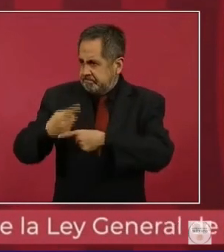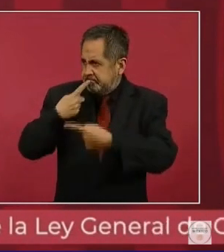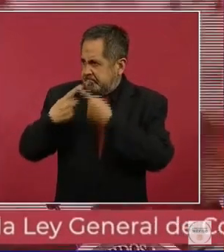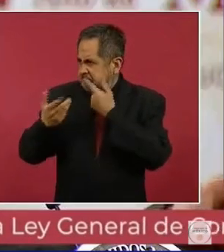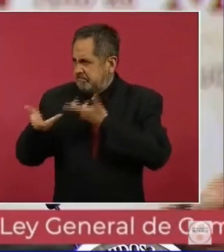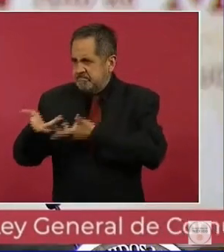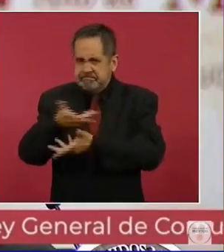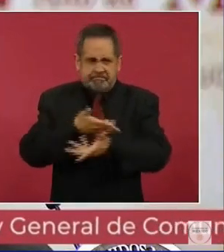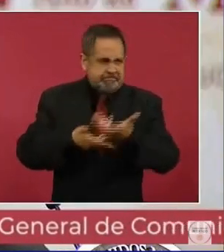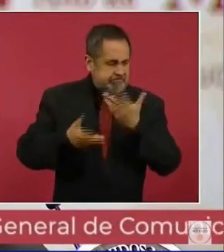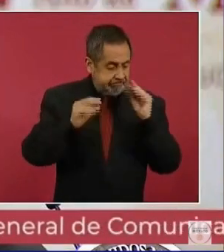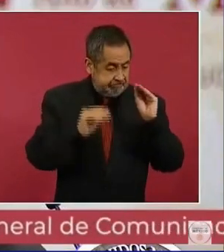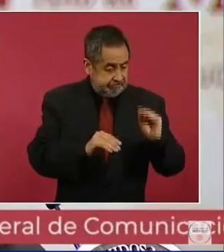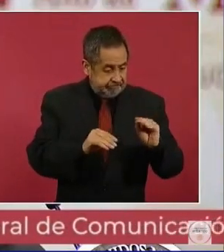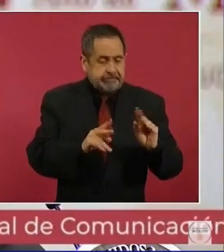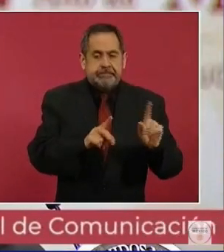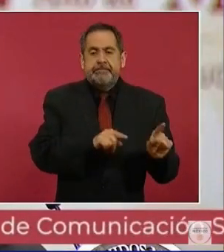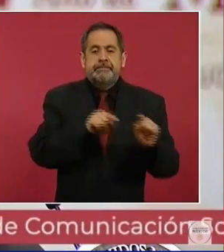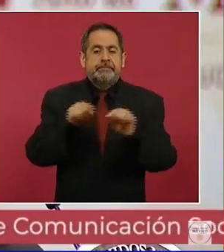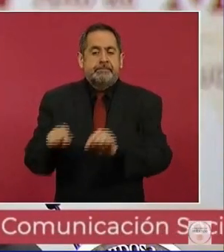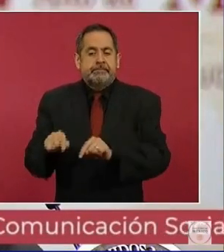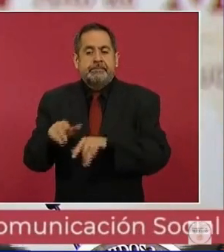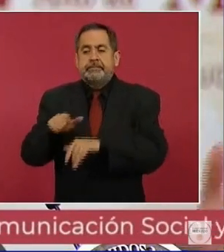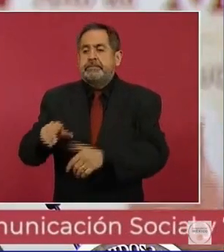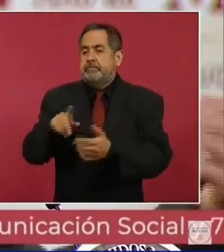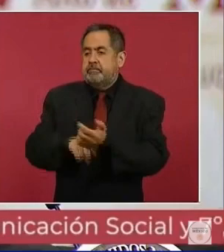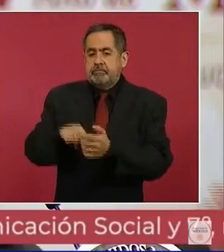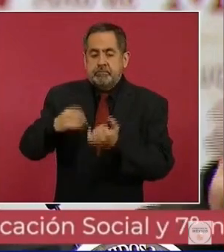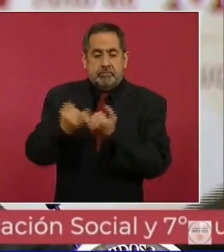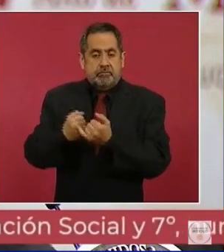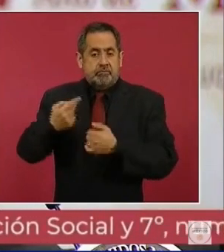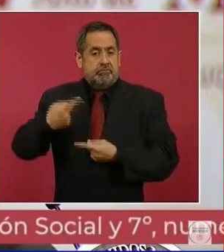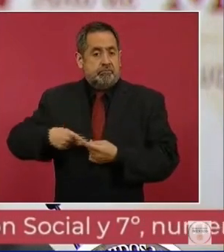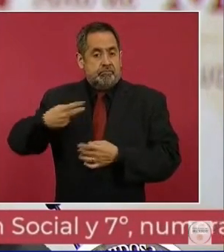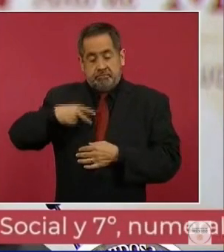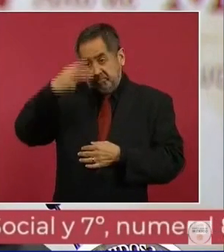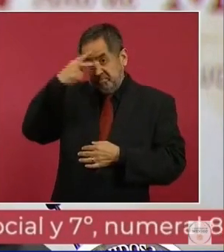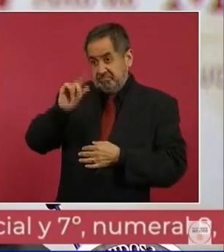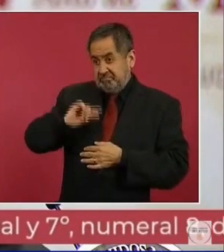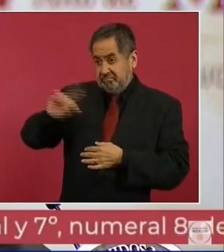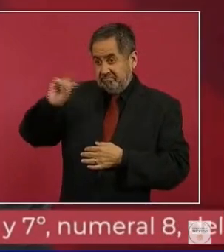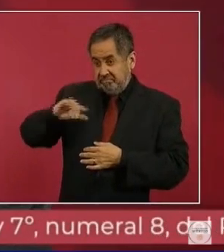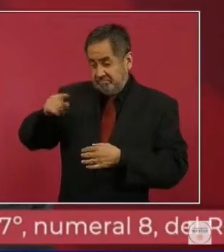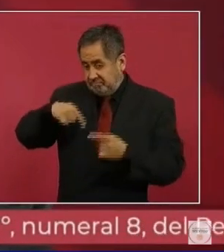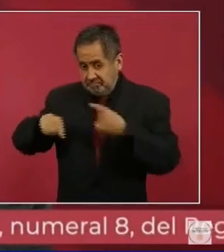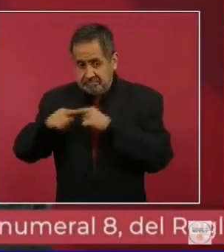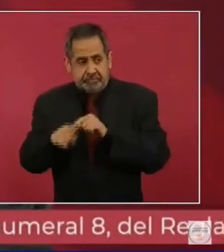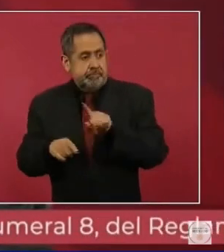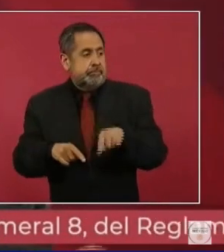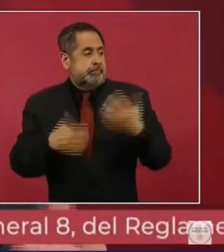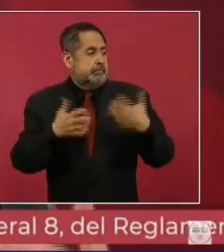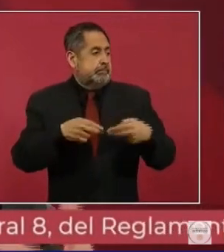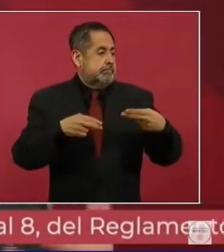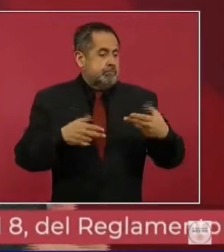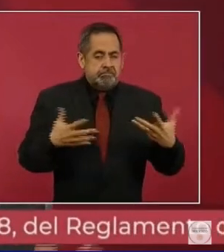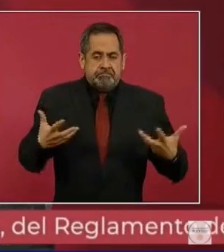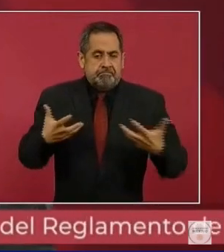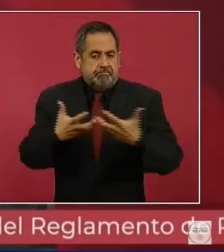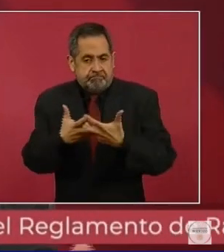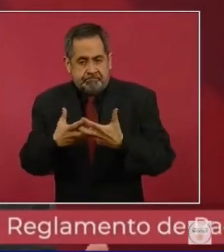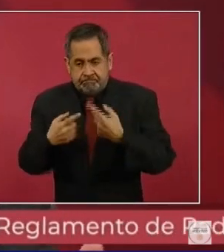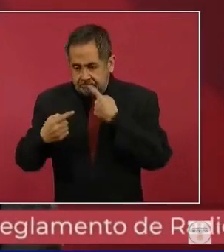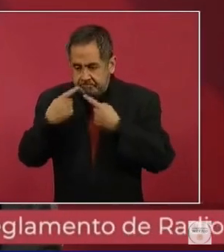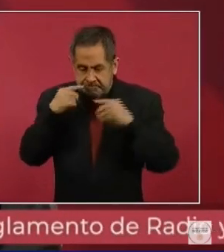con las entidades privadas que de buena fe y sin mayor ánimo de lucro están